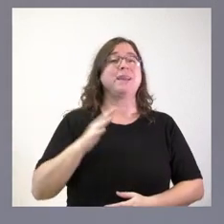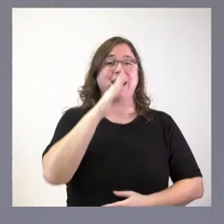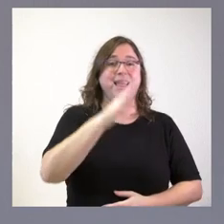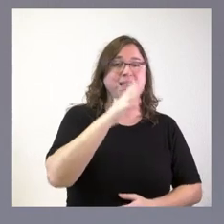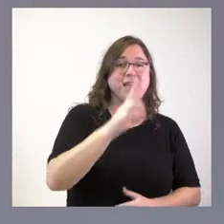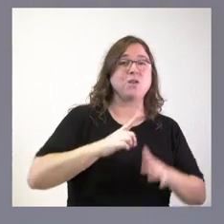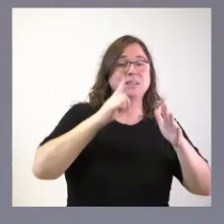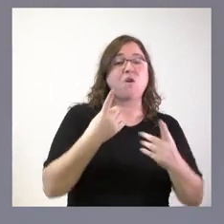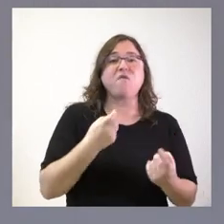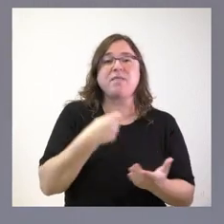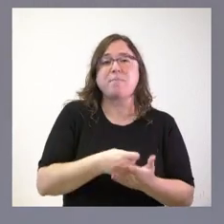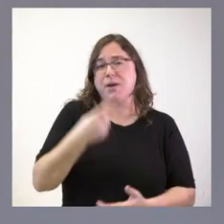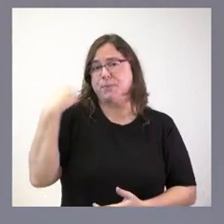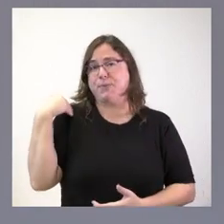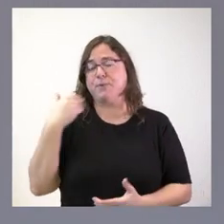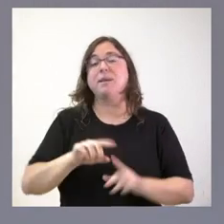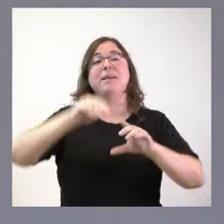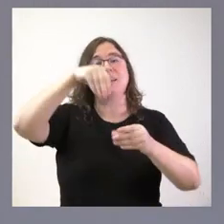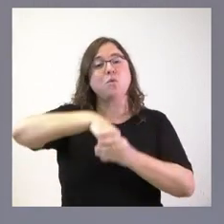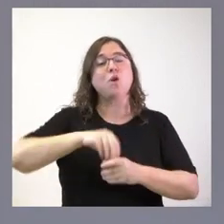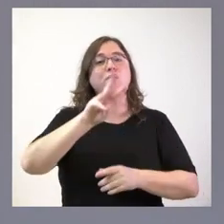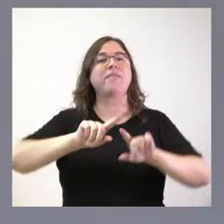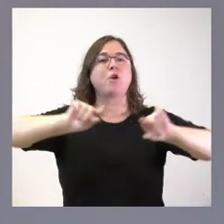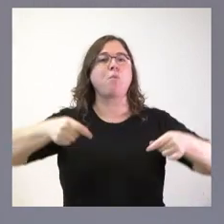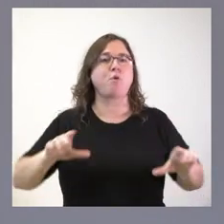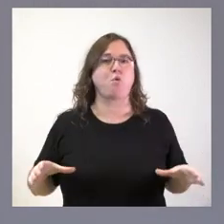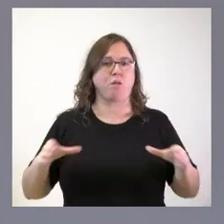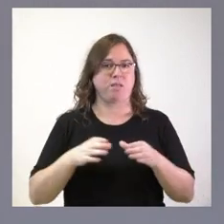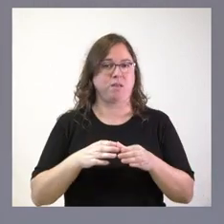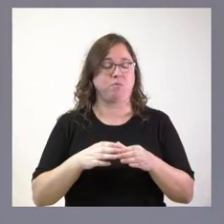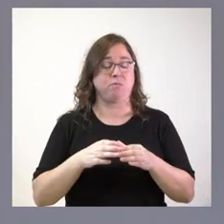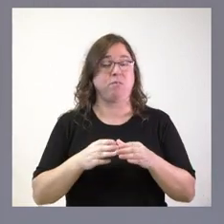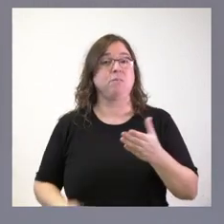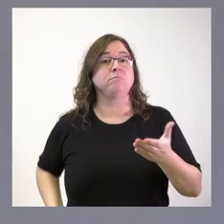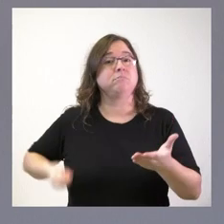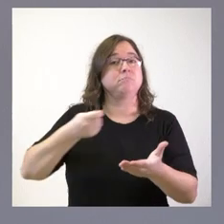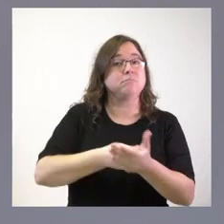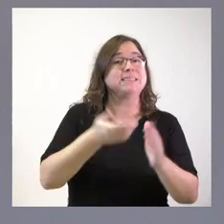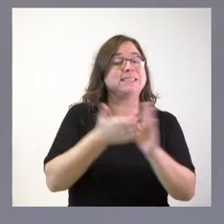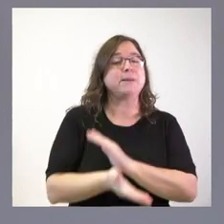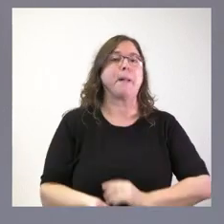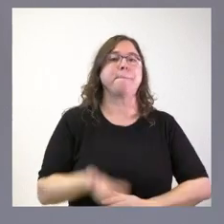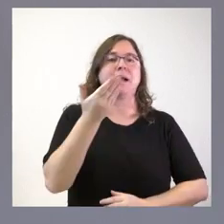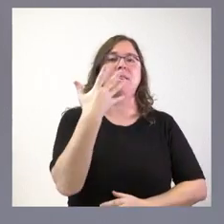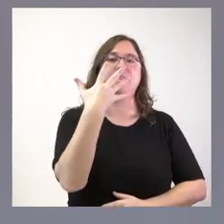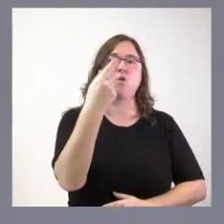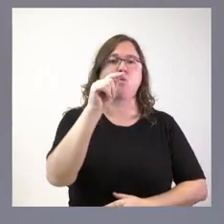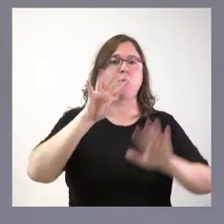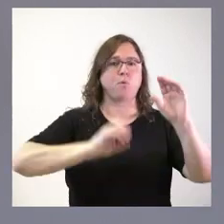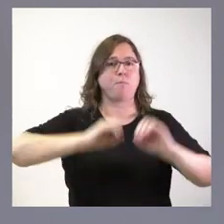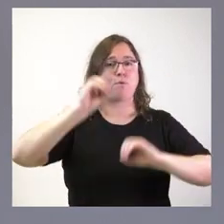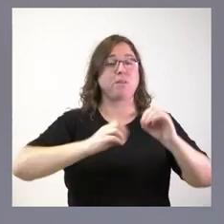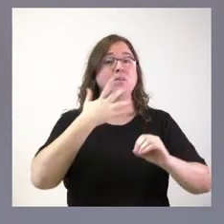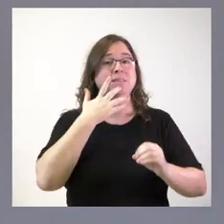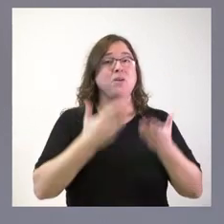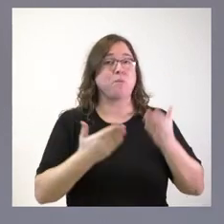sexenios que figuran en el tercer convenio colectivo. Esta es una aportación que supone un incremento del 5,9% respecto